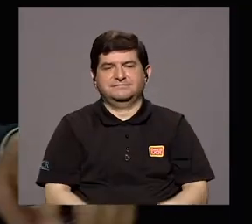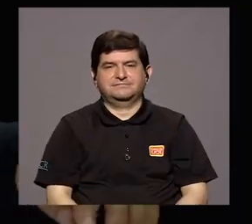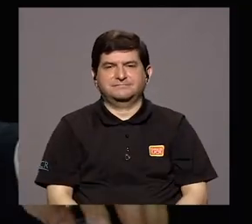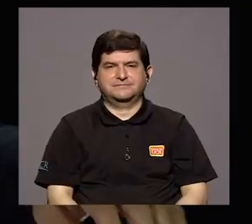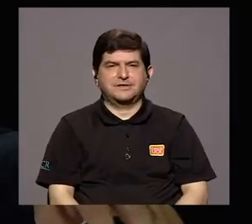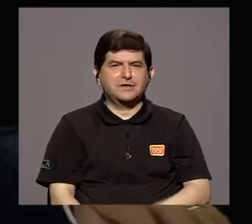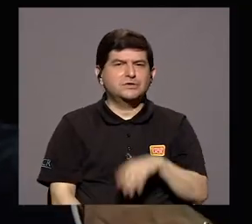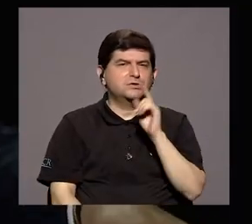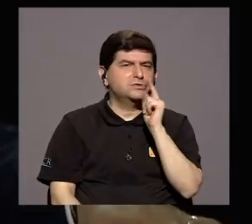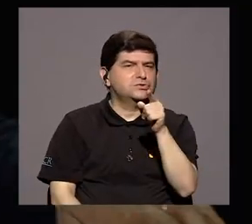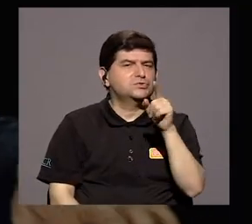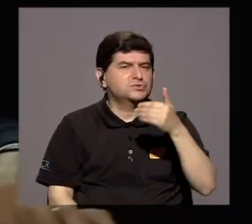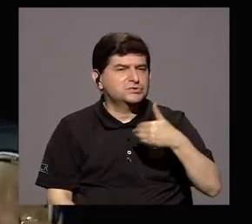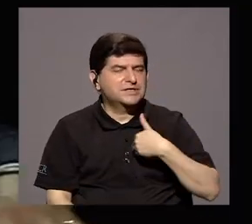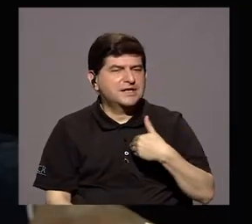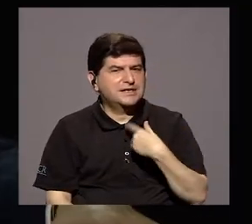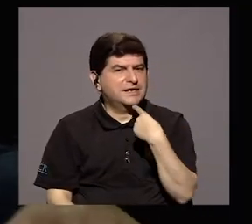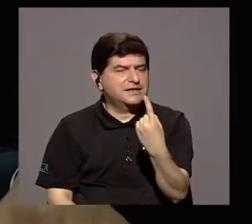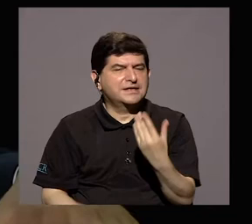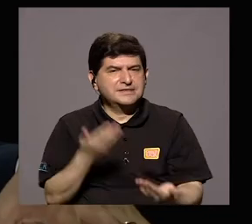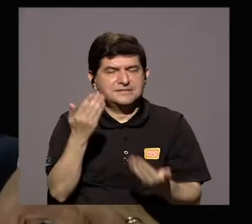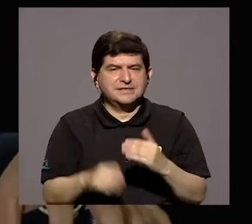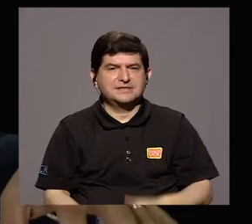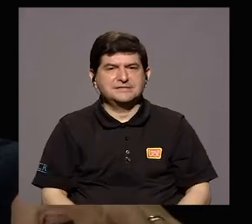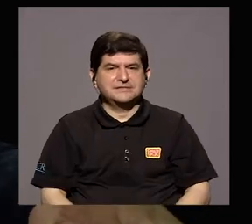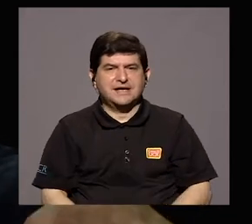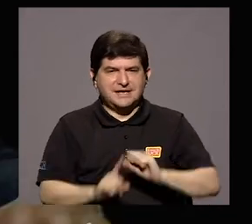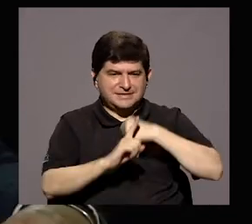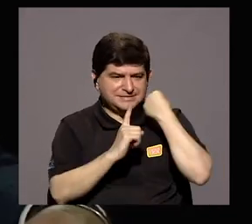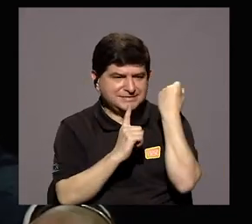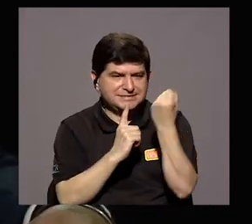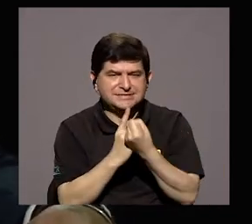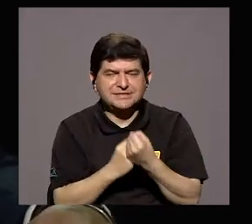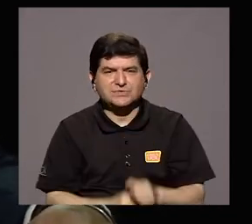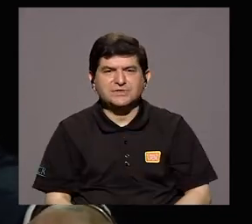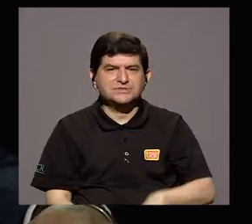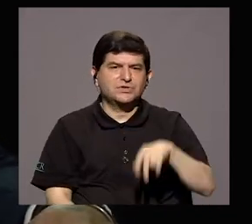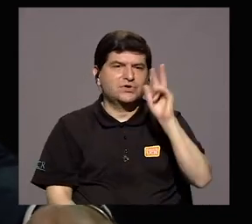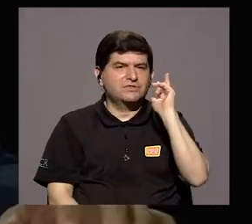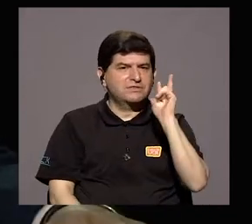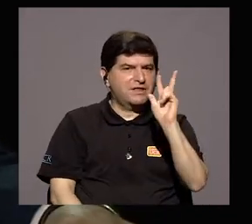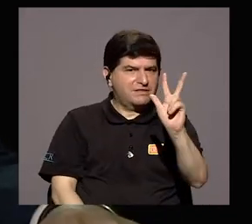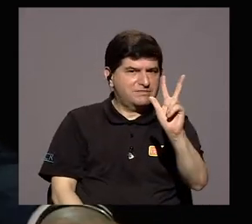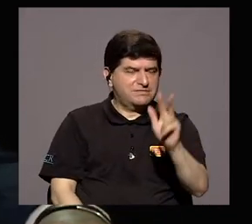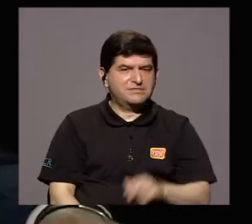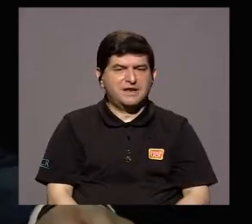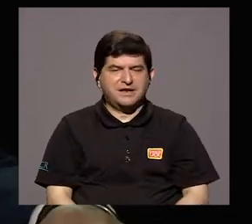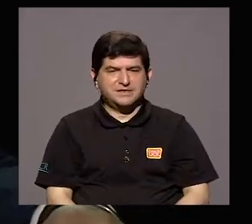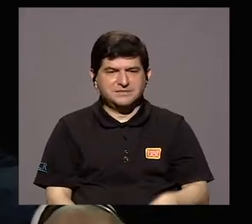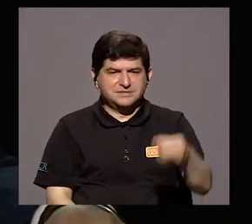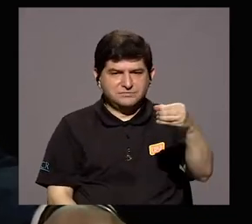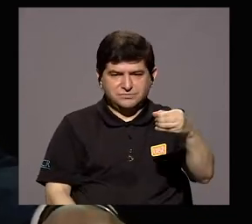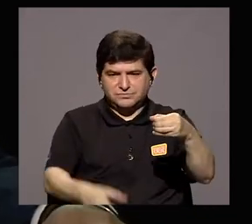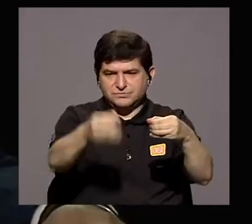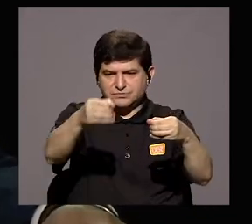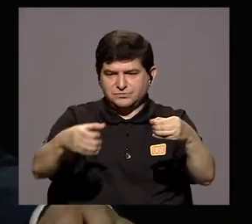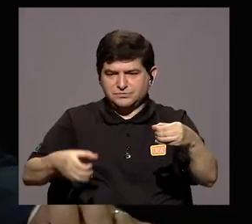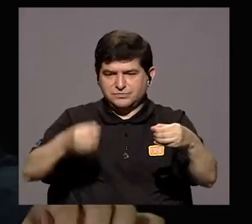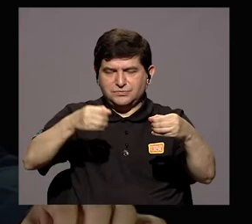tuviese que decir en ese triángulo de esas tres patas que sostiene el banco,